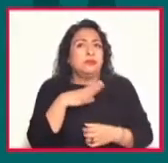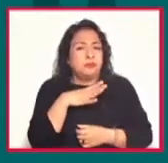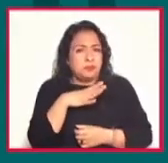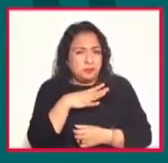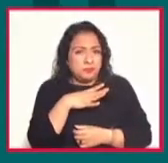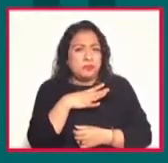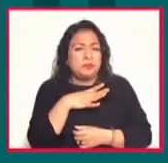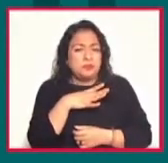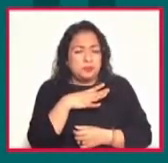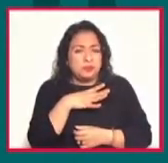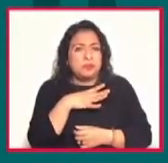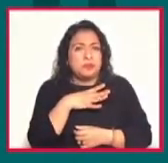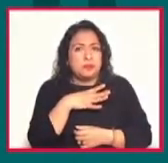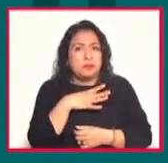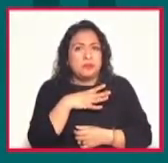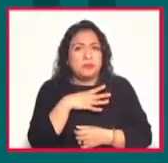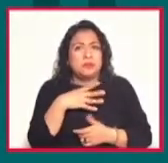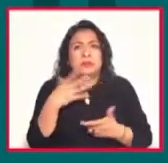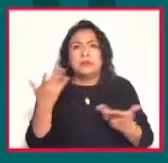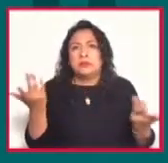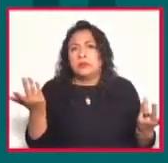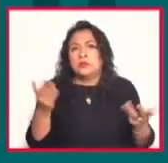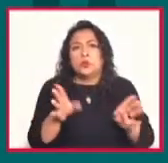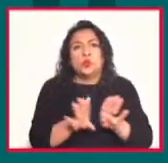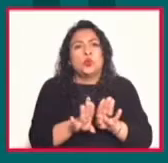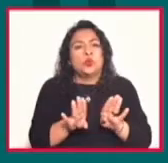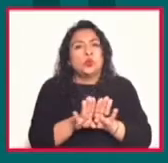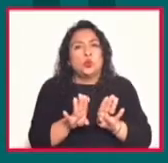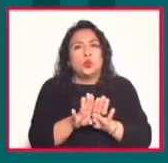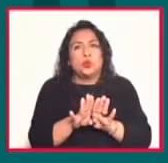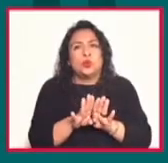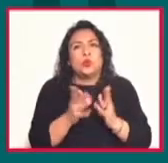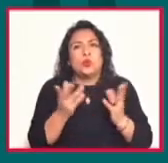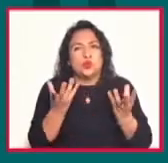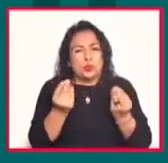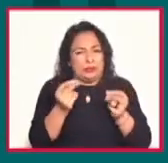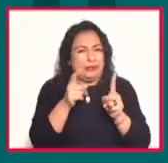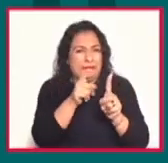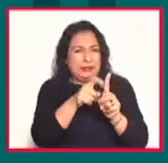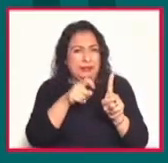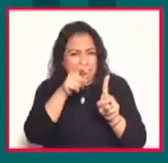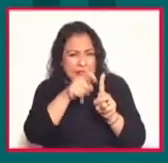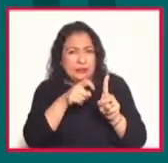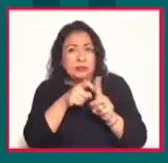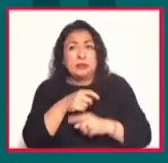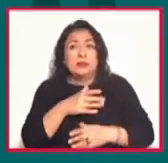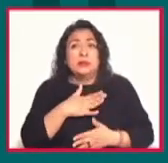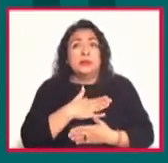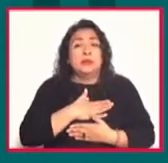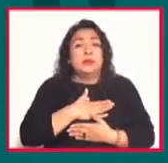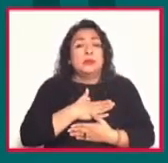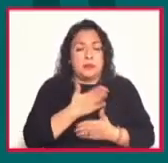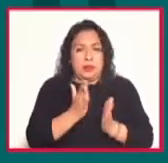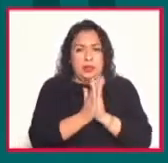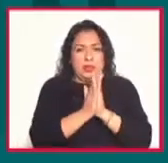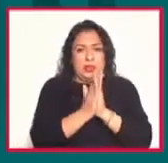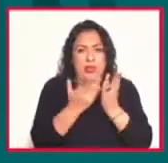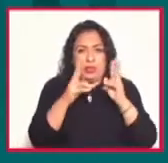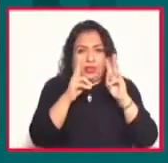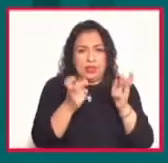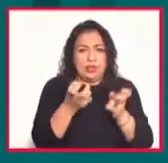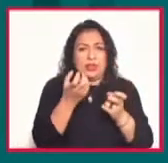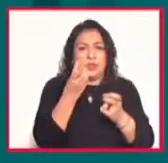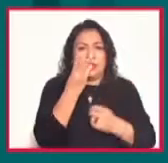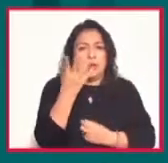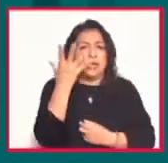derrotero un tanto crítico. Mi novela Tres Lindas Cubanas,